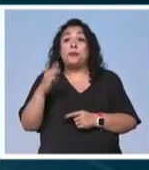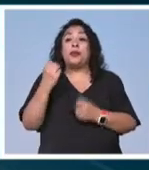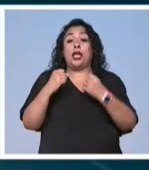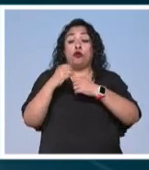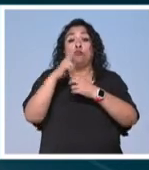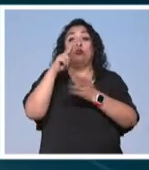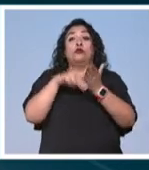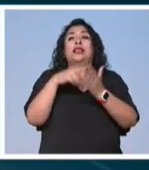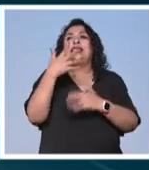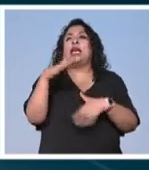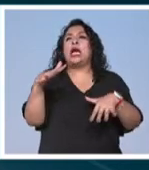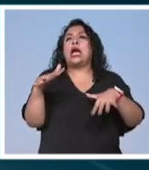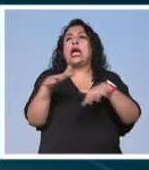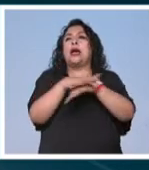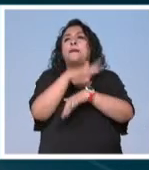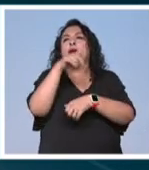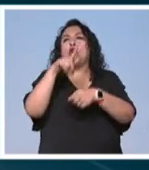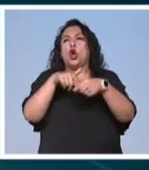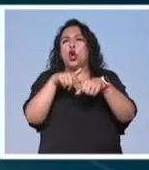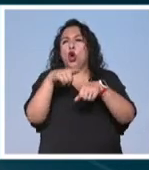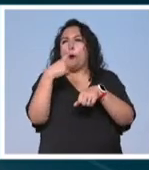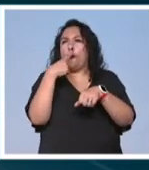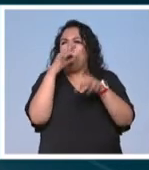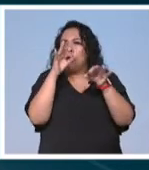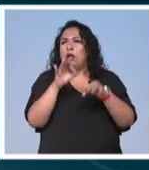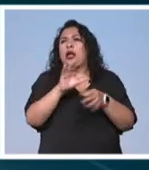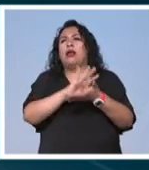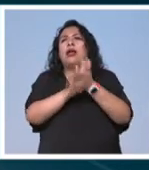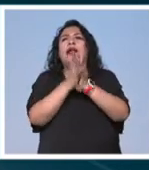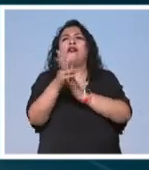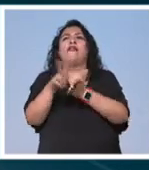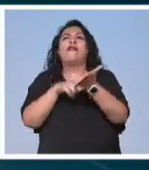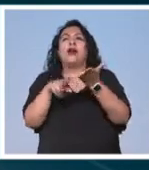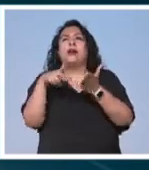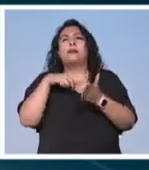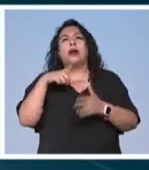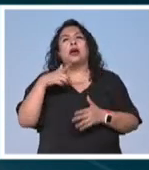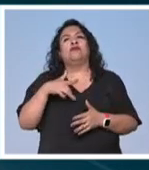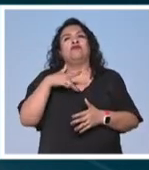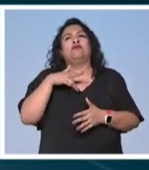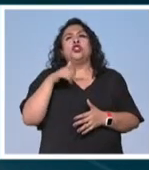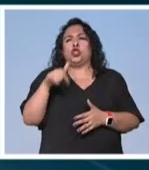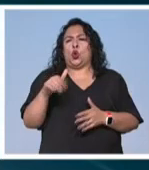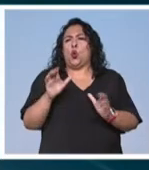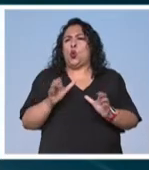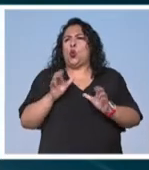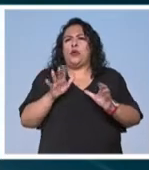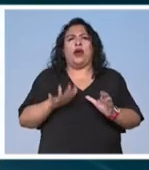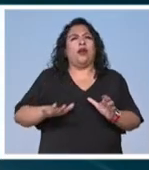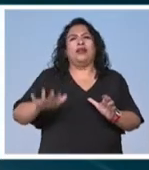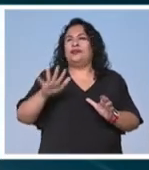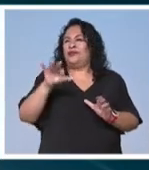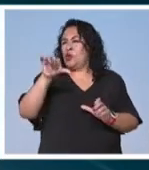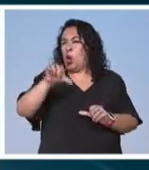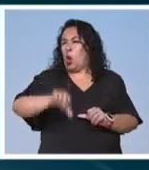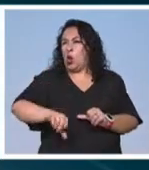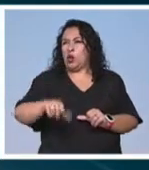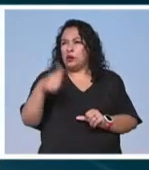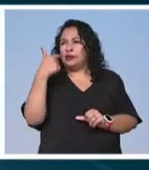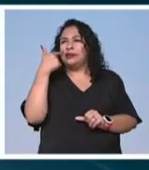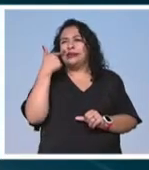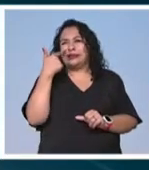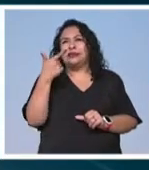2010 cambió su color original rojo por el verde para crear una imagen de marca ecológica cuando hoy en día